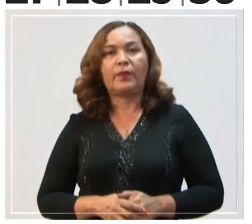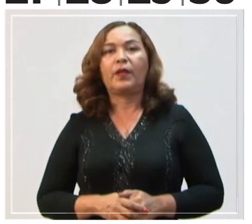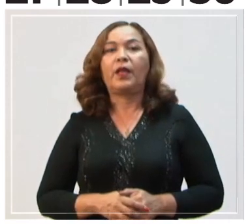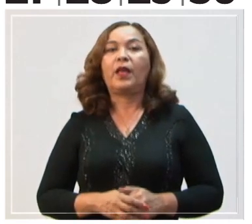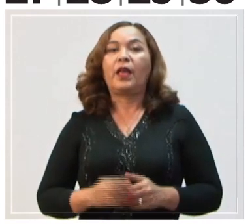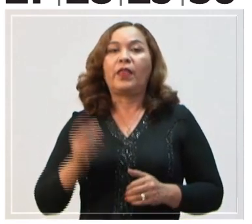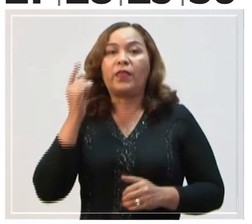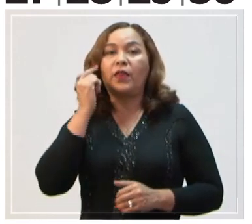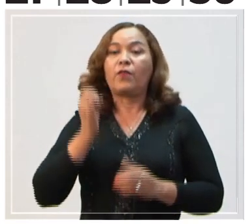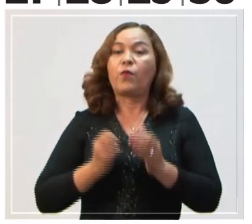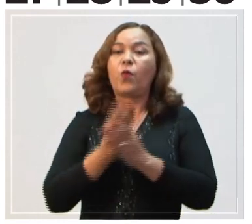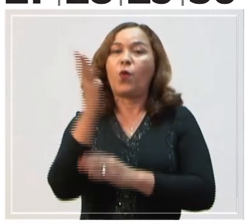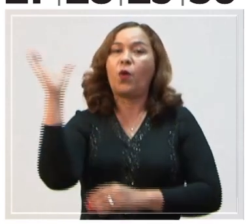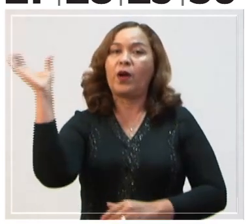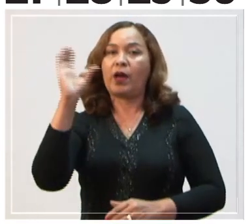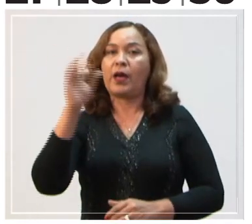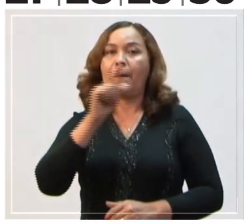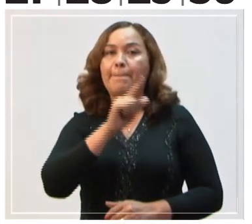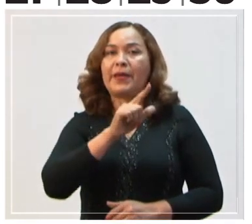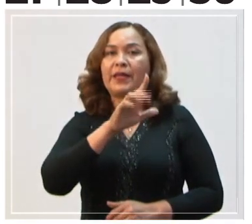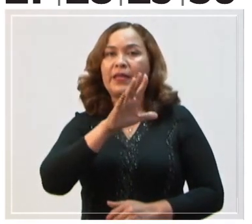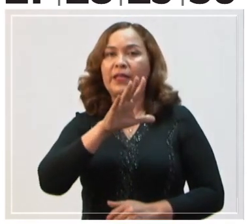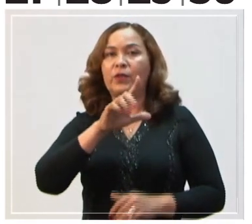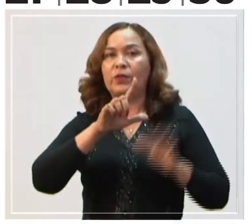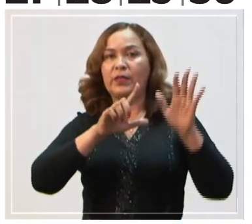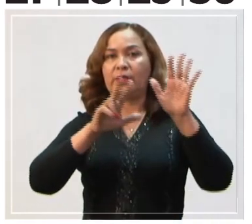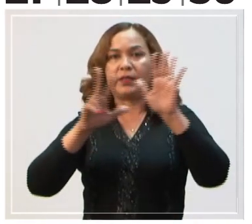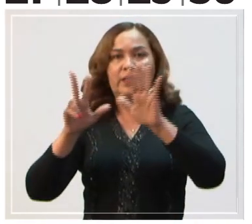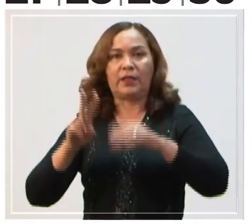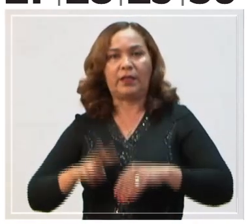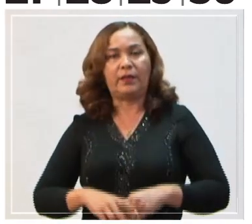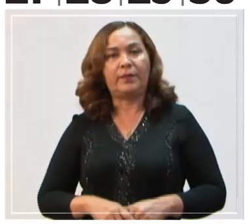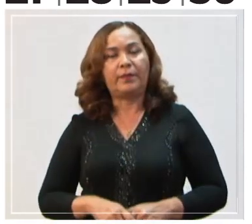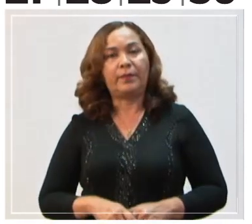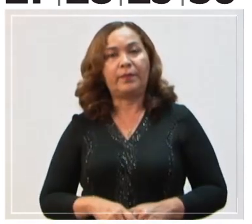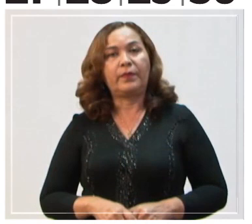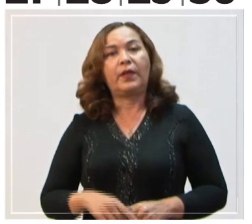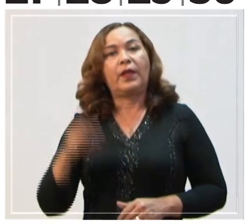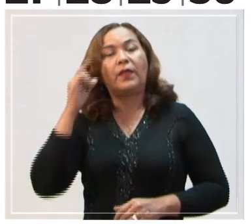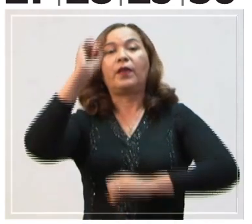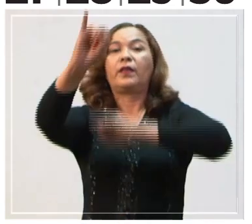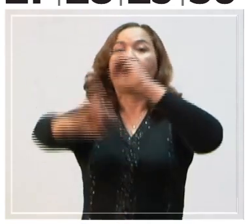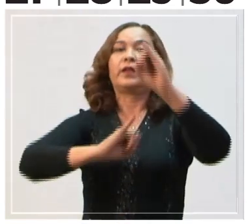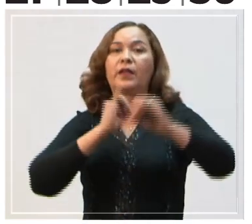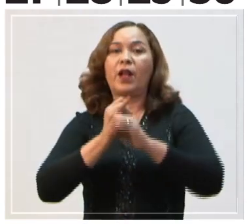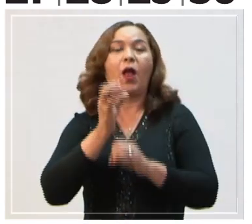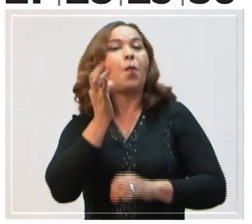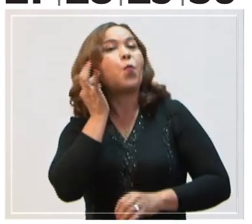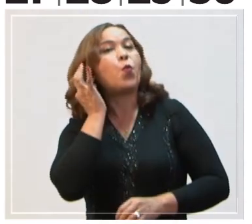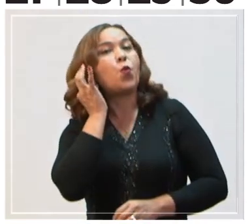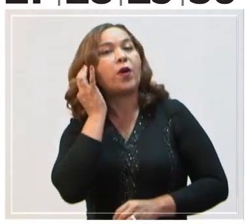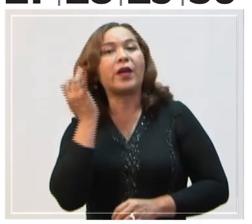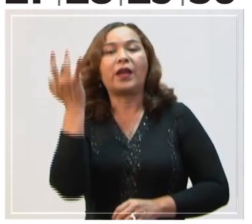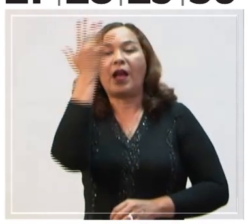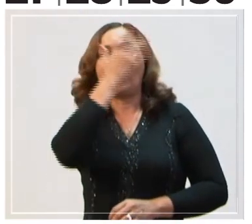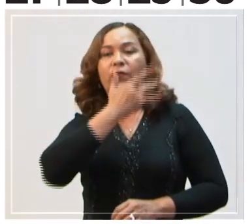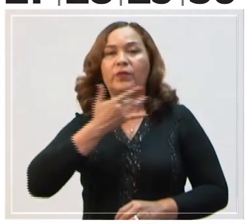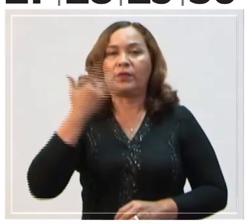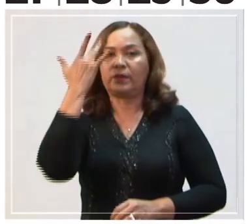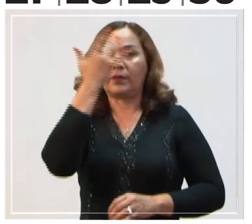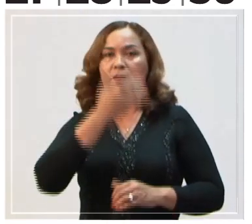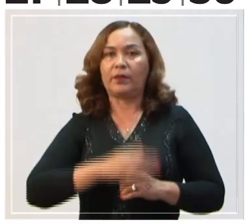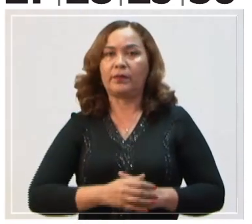Fundación de Caracas, 1567. Día Internacional de la Mujer Afrodescendiente.